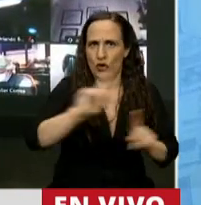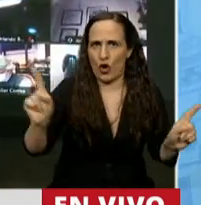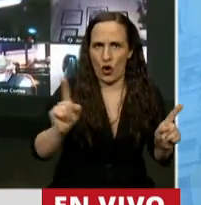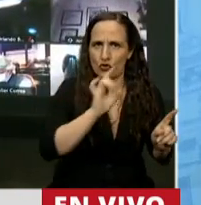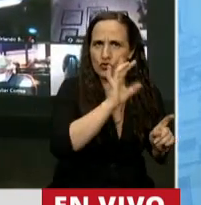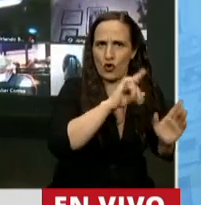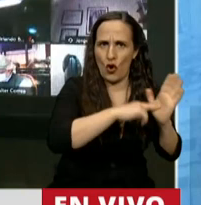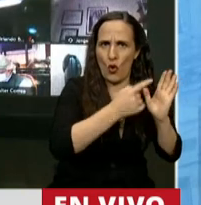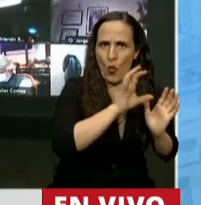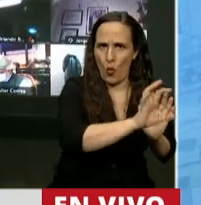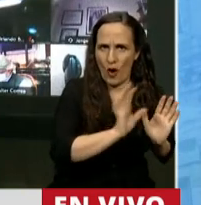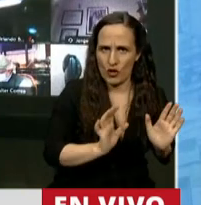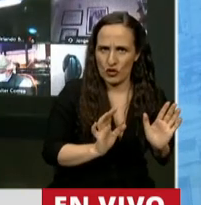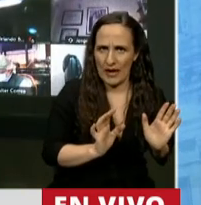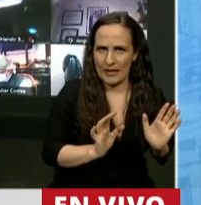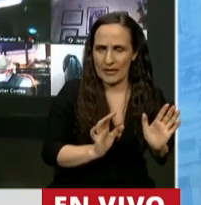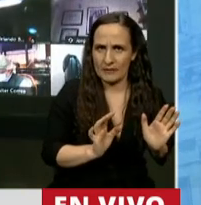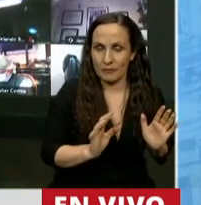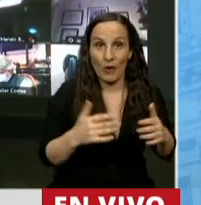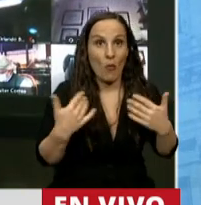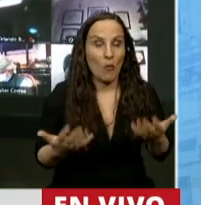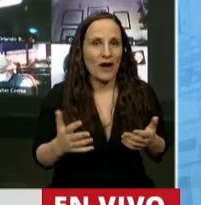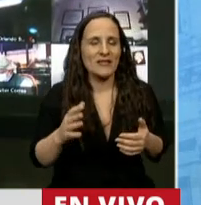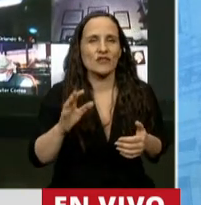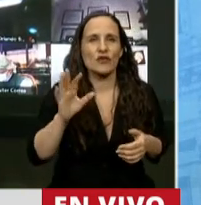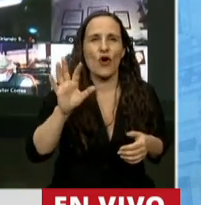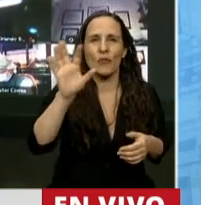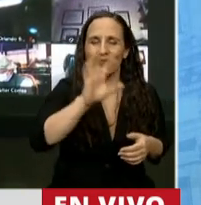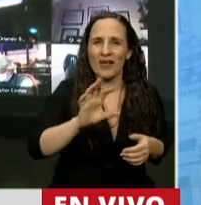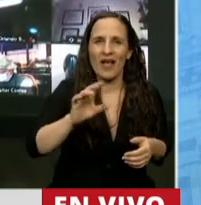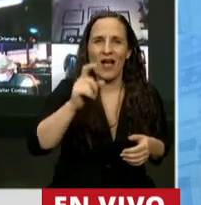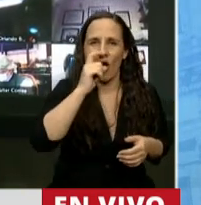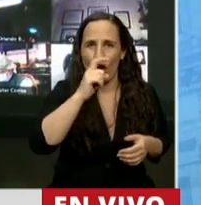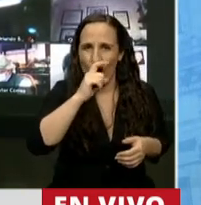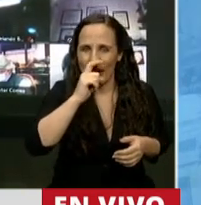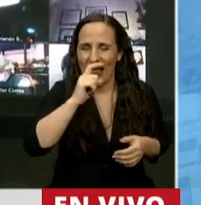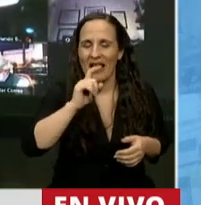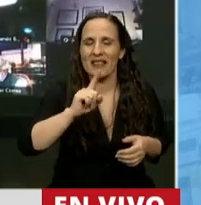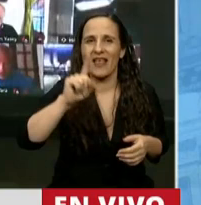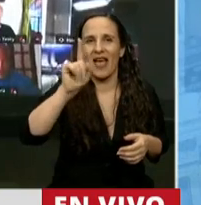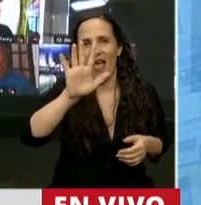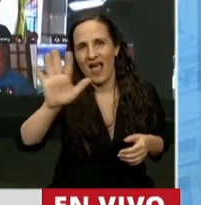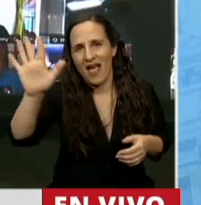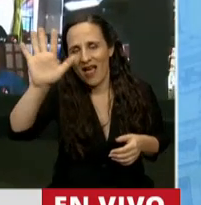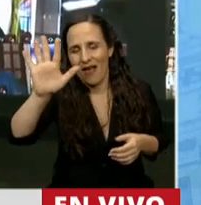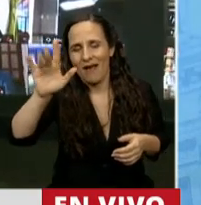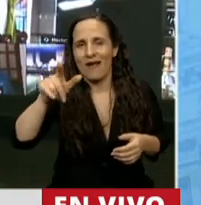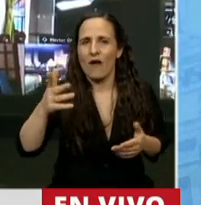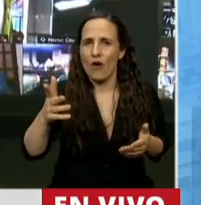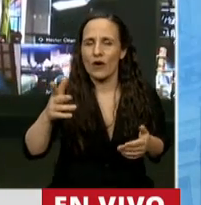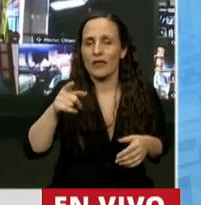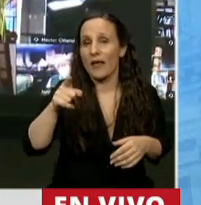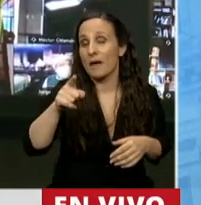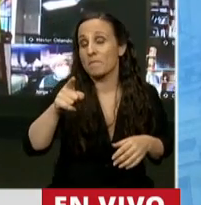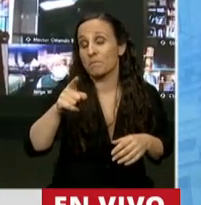Por eso los federales correntinos o los del norte, del noroeste, en algún momento de